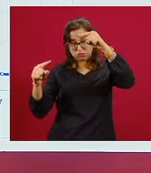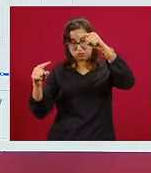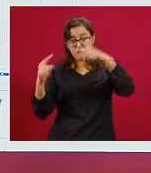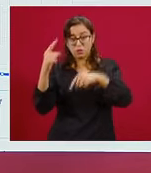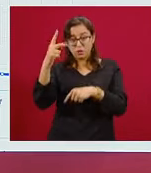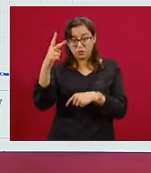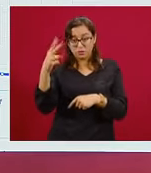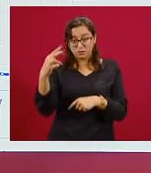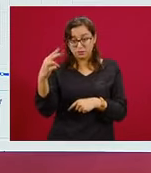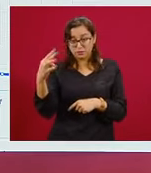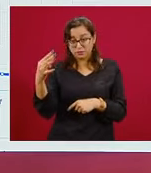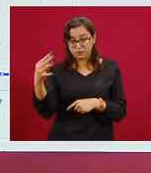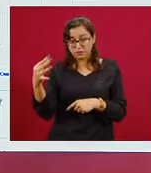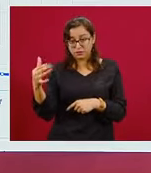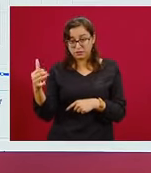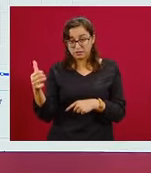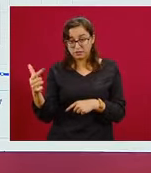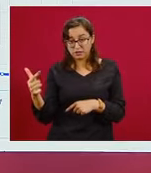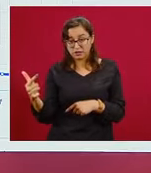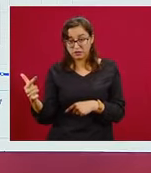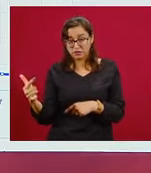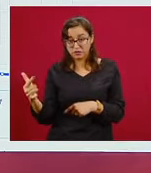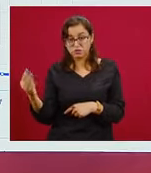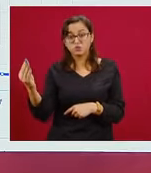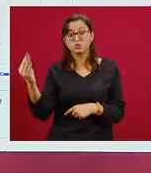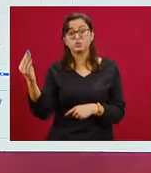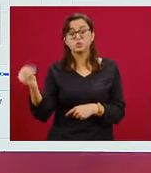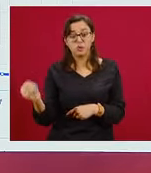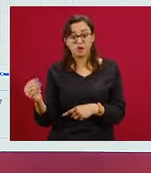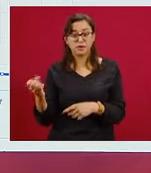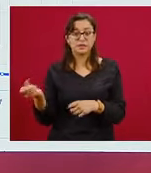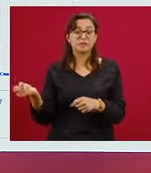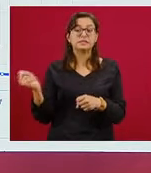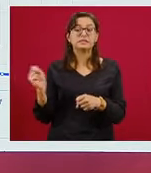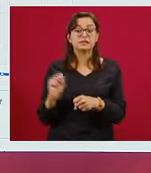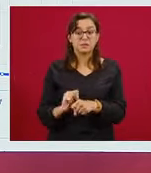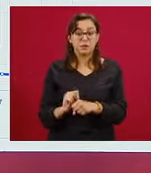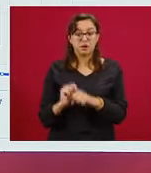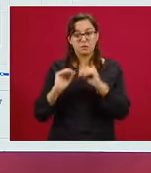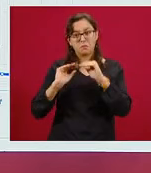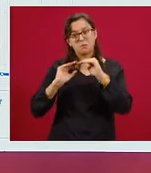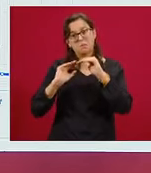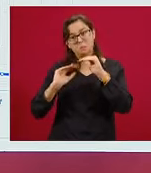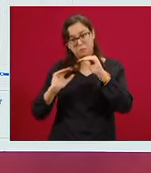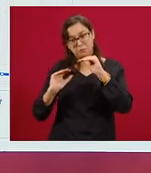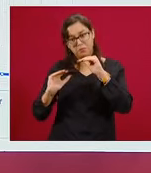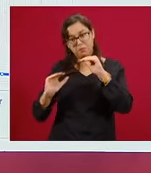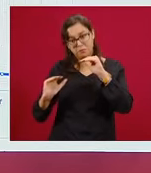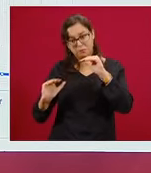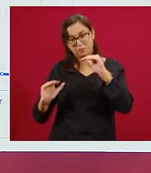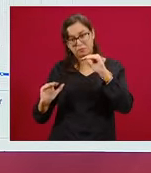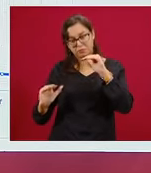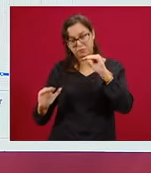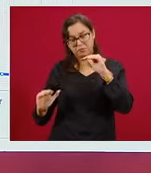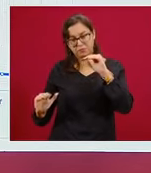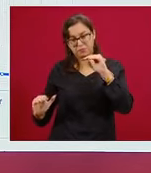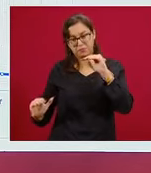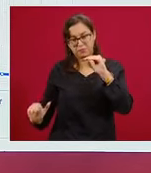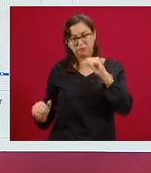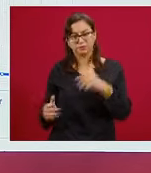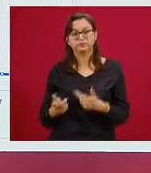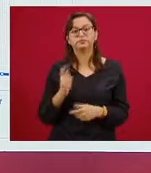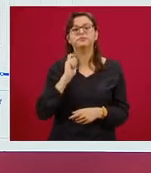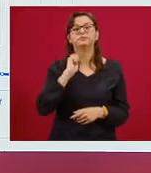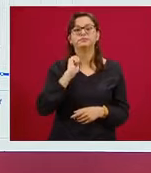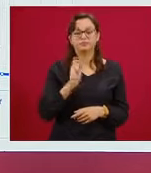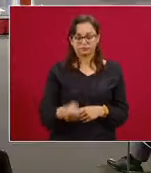cinco, seis, siete, ocho, y la novena semana en donde existe un descenso en la cantidad de casos, es decir,